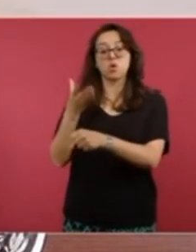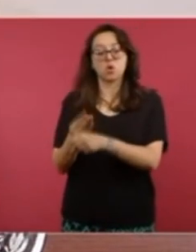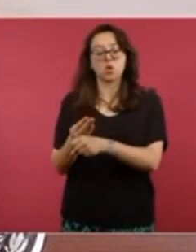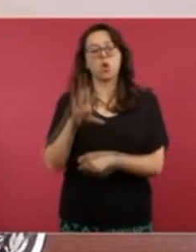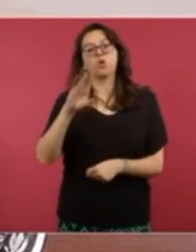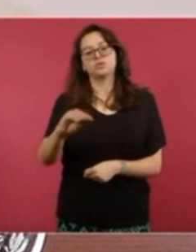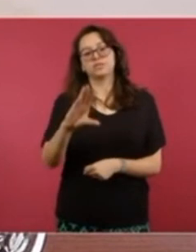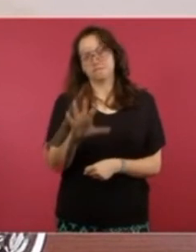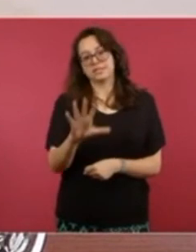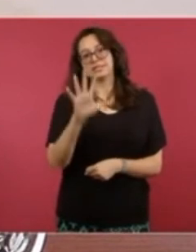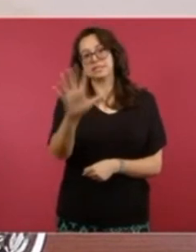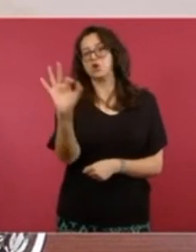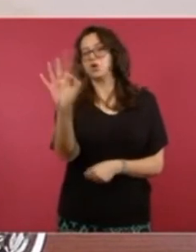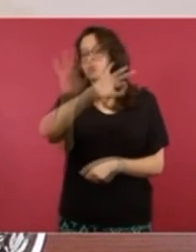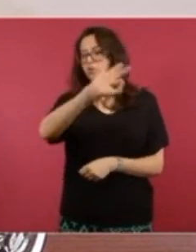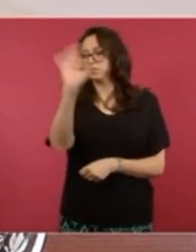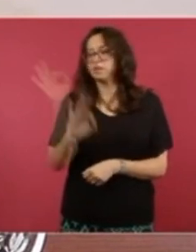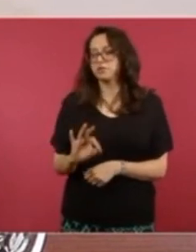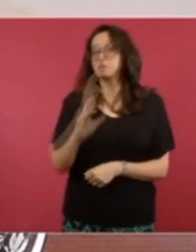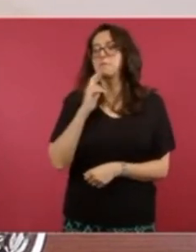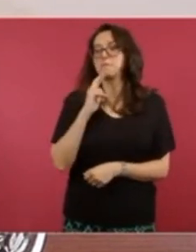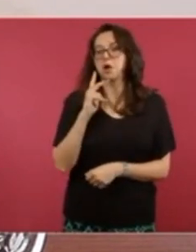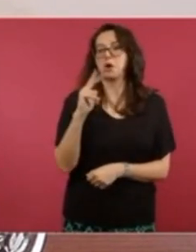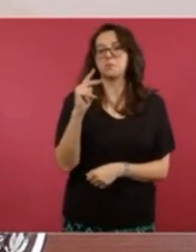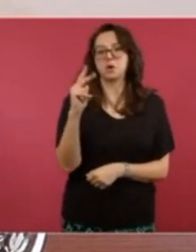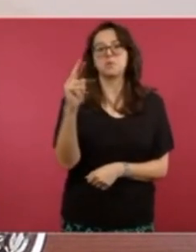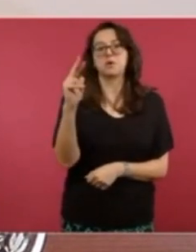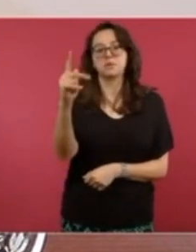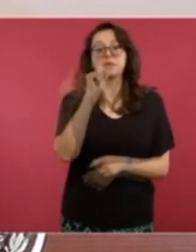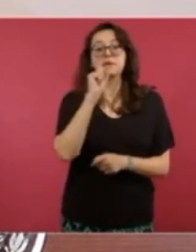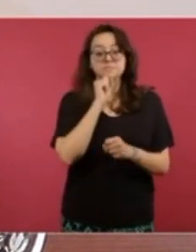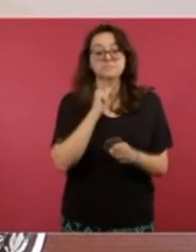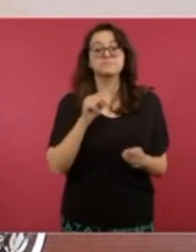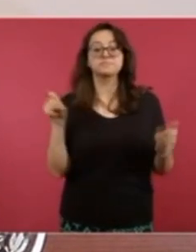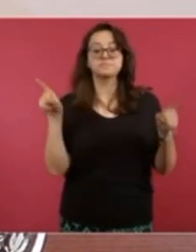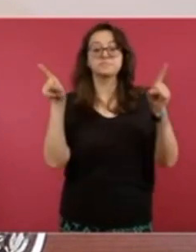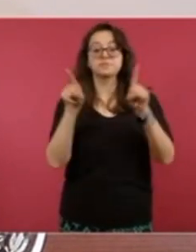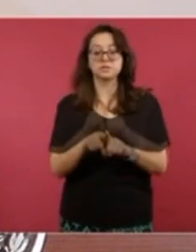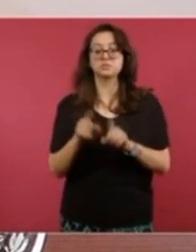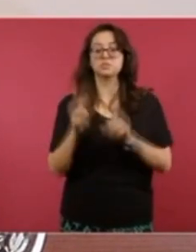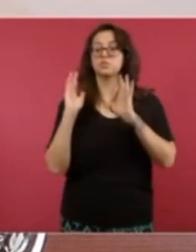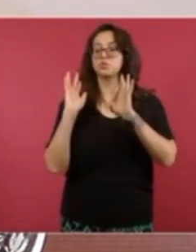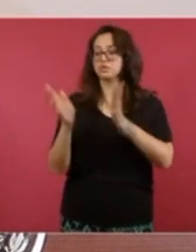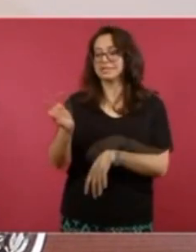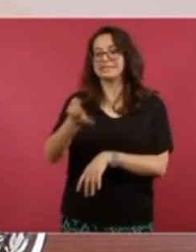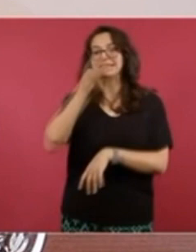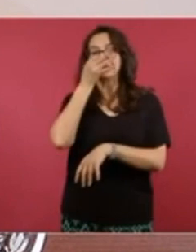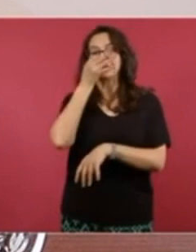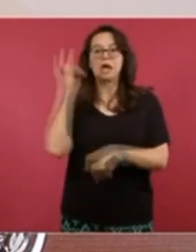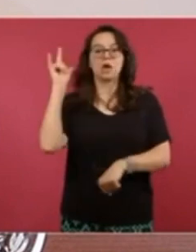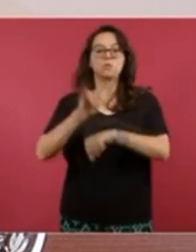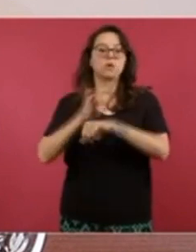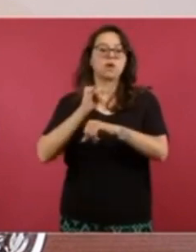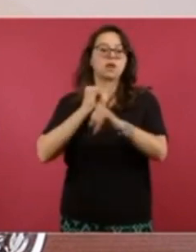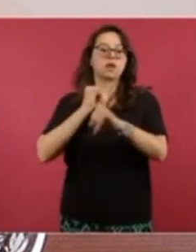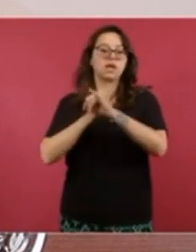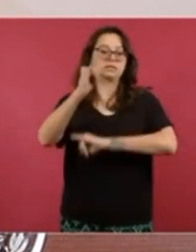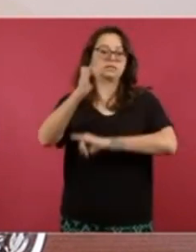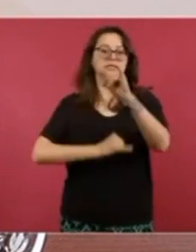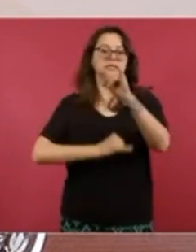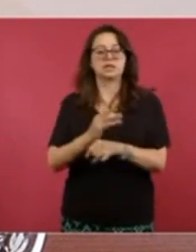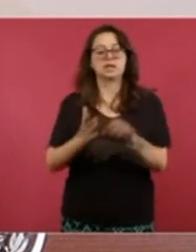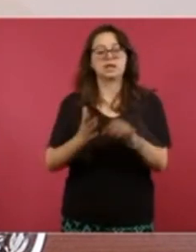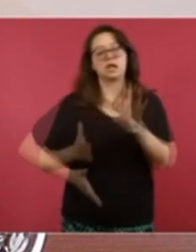reconstrucción registra un avance del 68% en la oferta hotelera y el aeropuerto internacional de Acapulco está